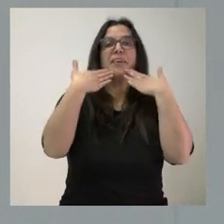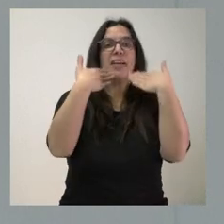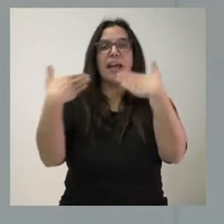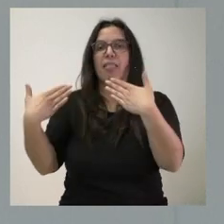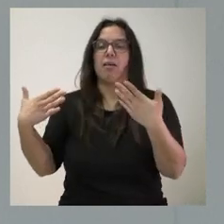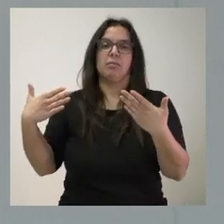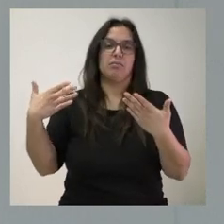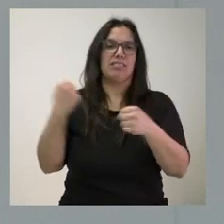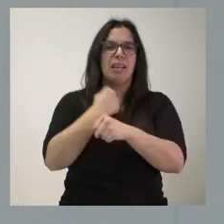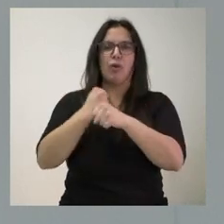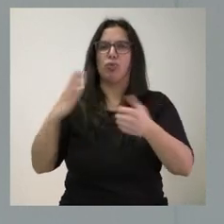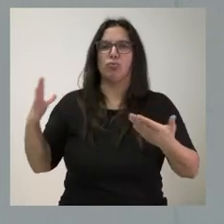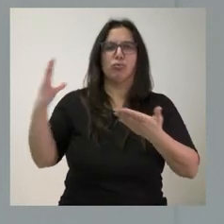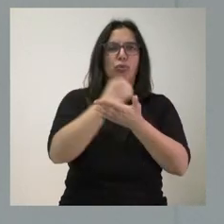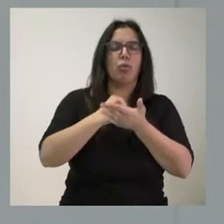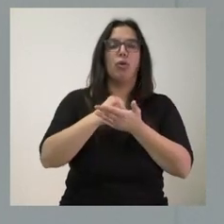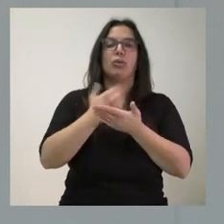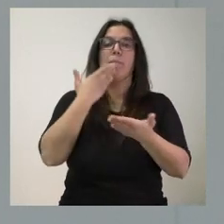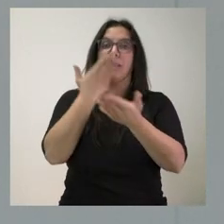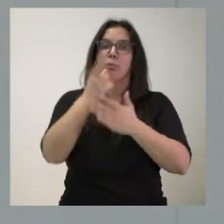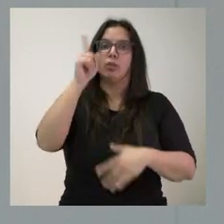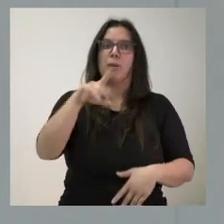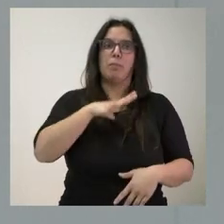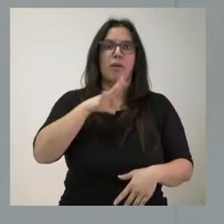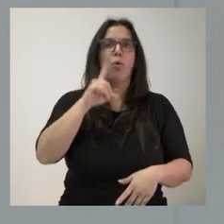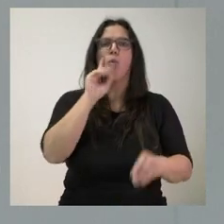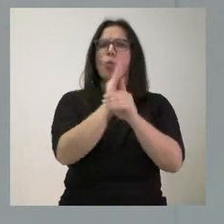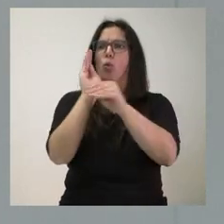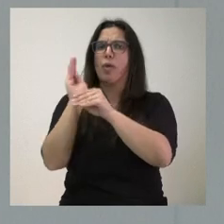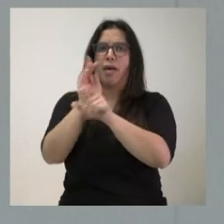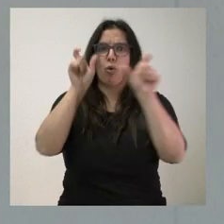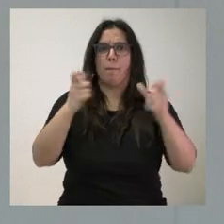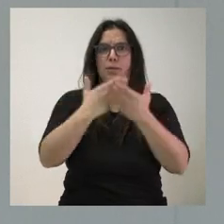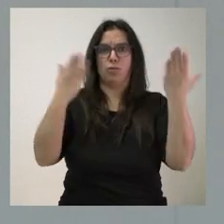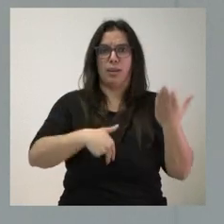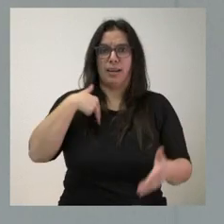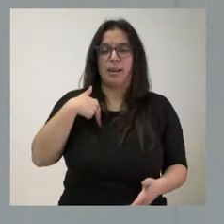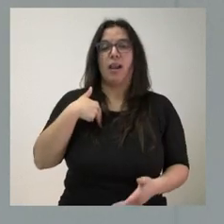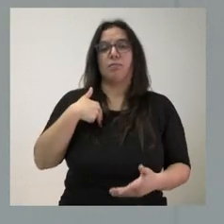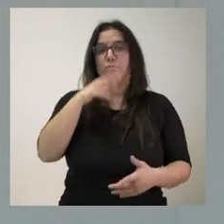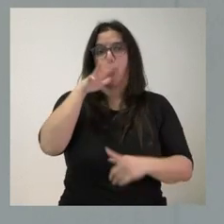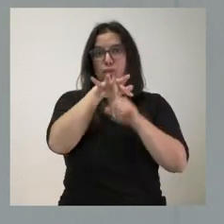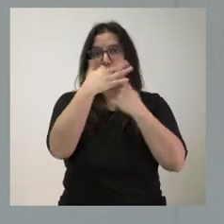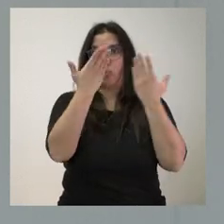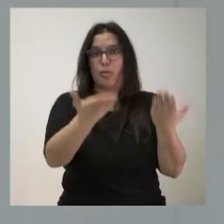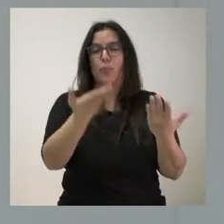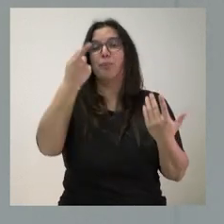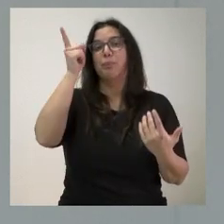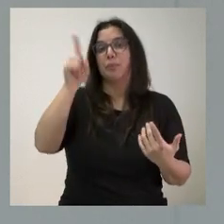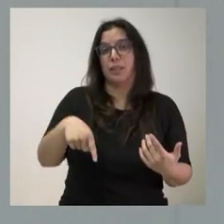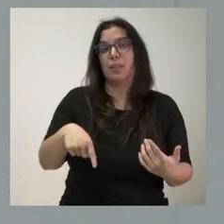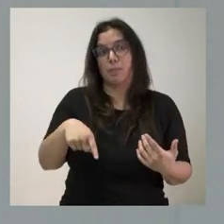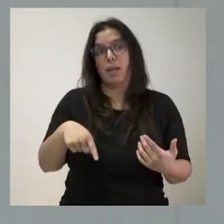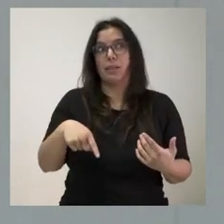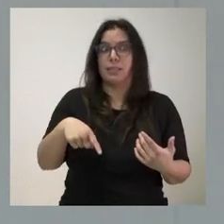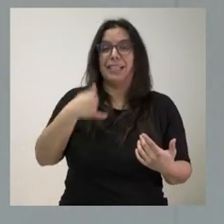tareas, pedimos también las máximas medidas de precaución al conjunto de los ciudadanos en este contexto y se esperan un